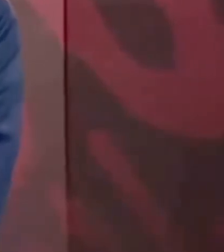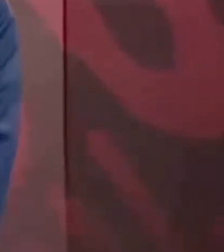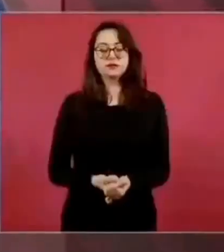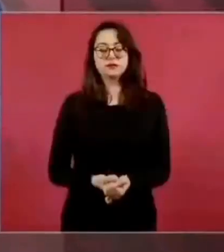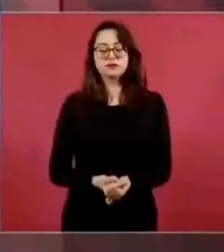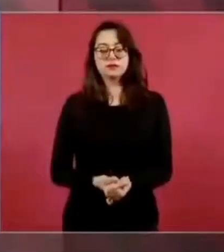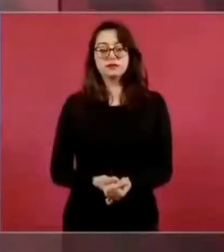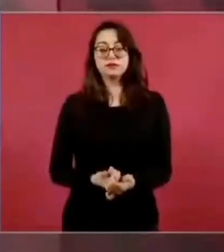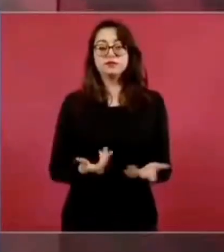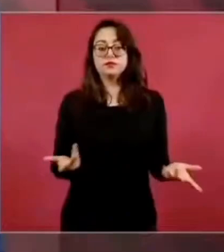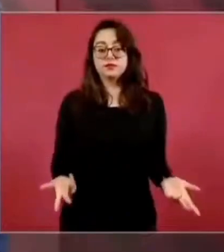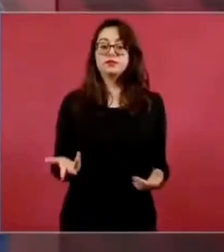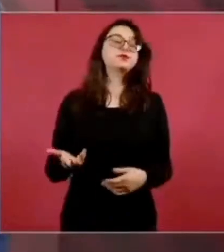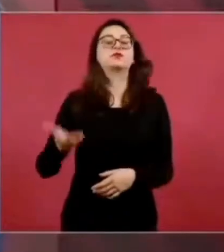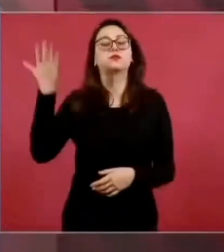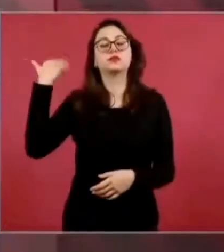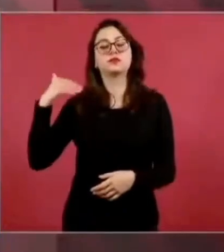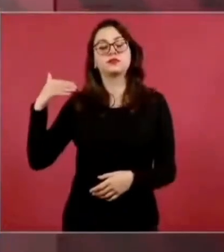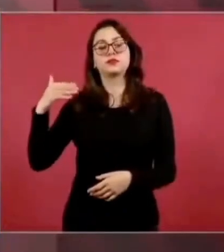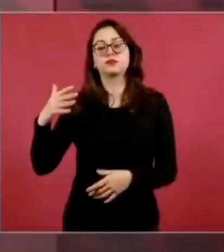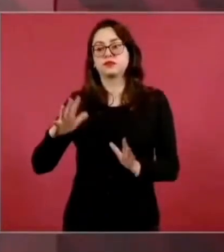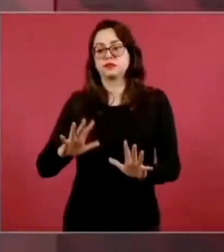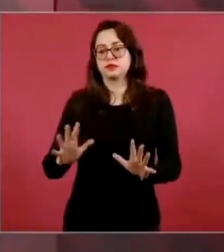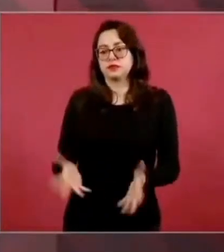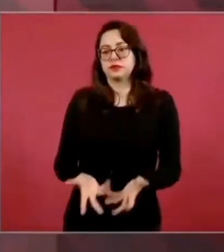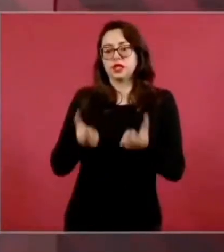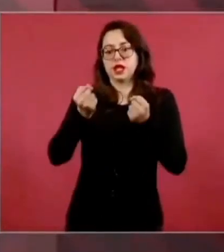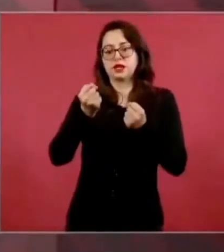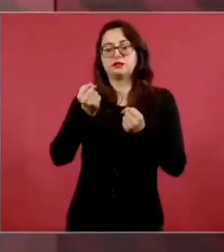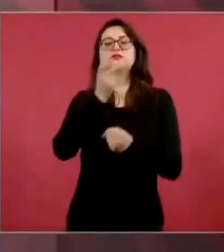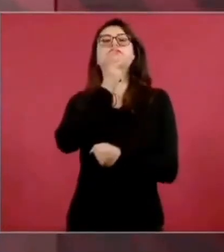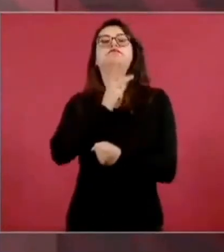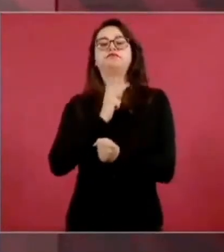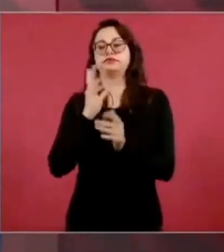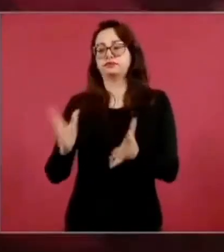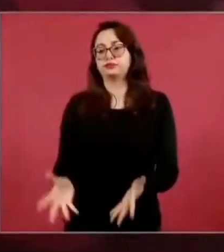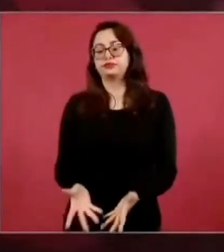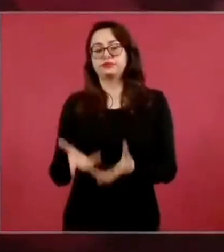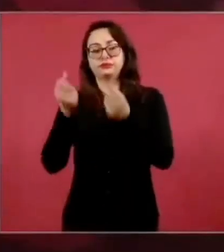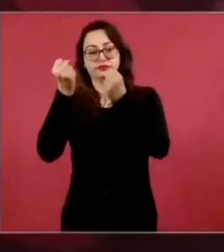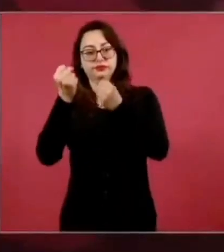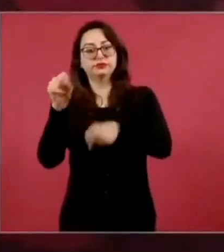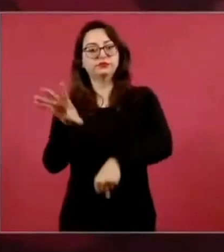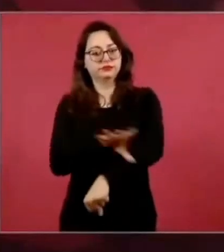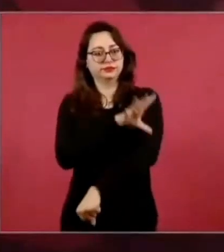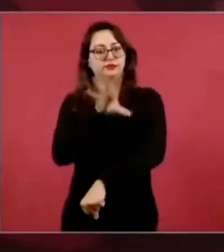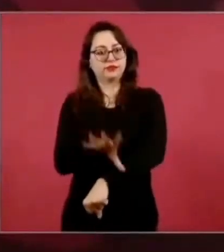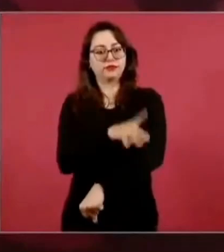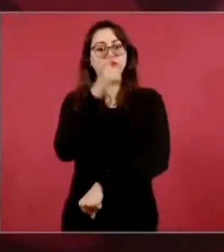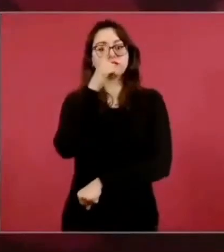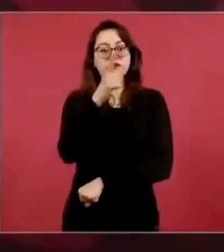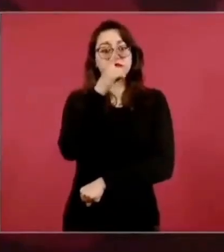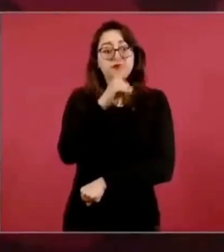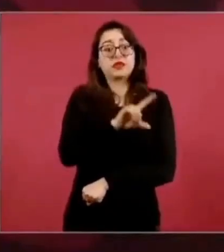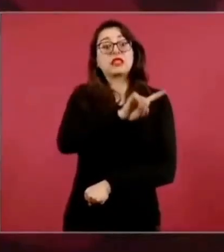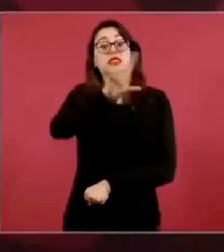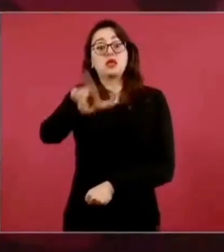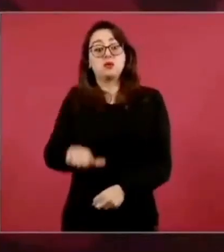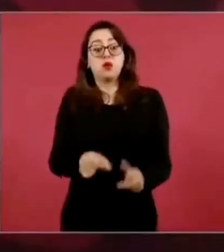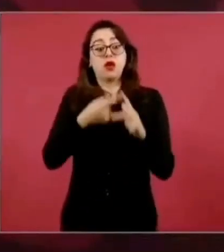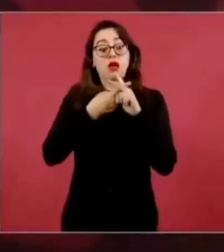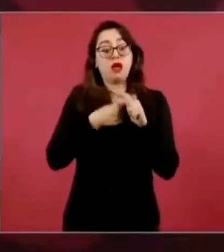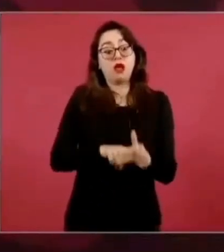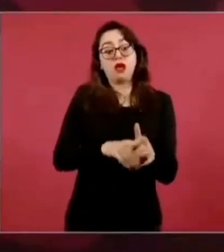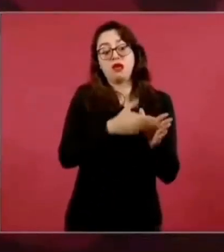Y en el periodo neoliberal se apuesta de nuevo